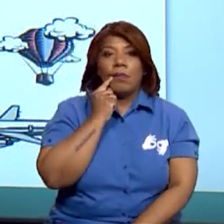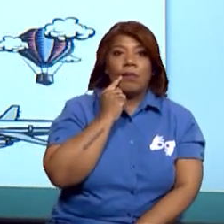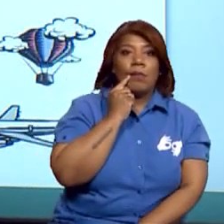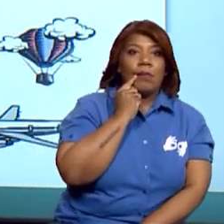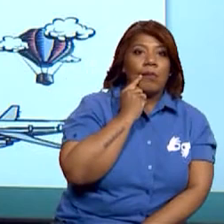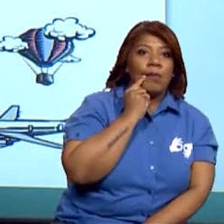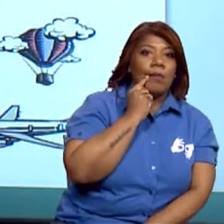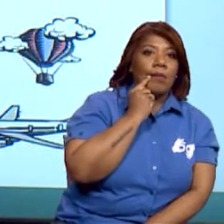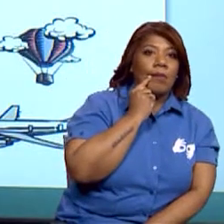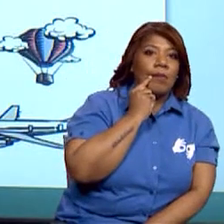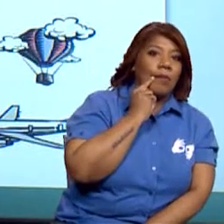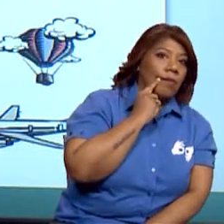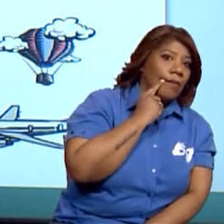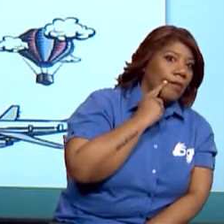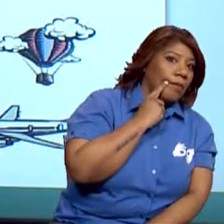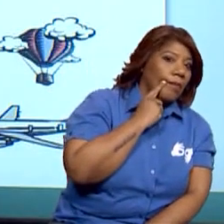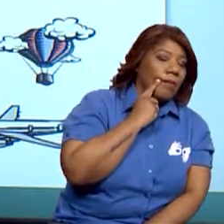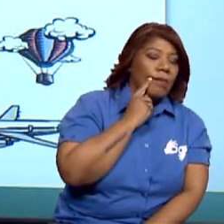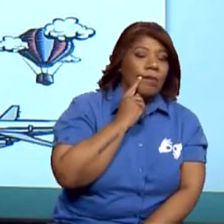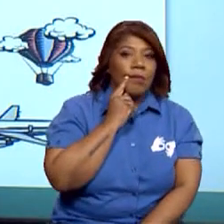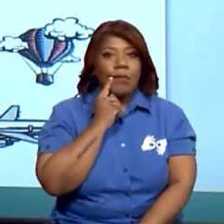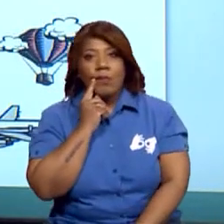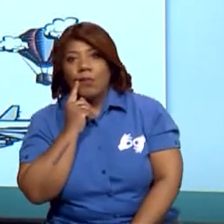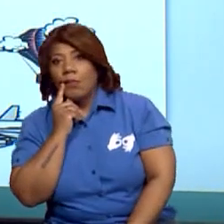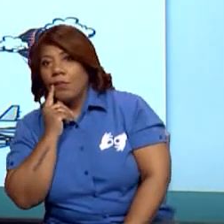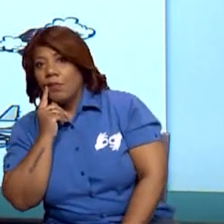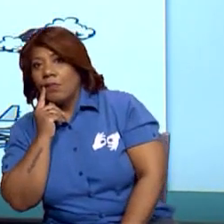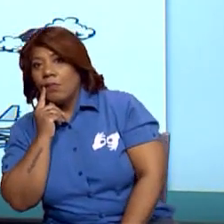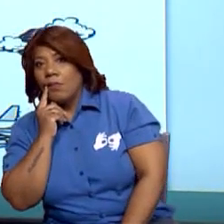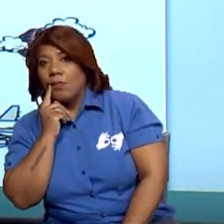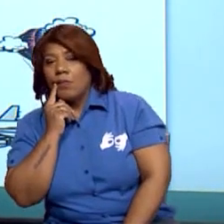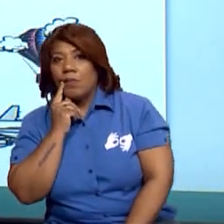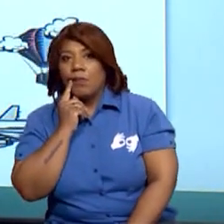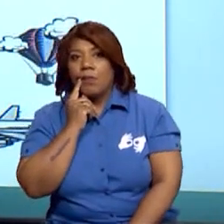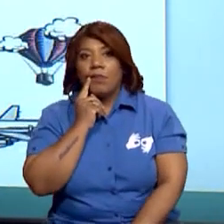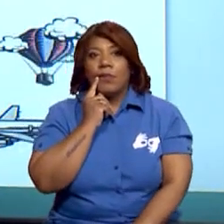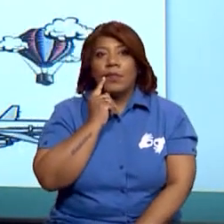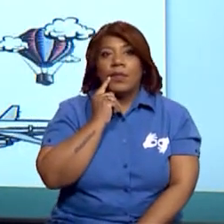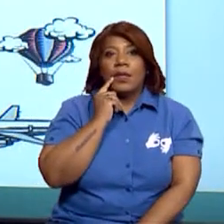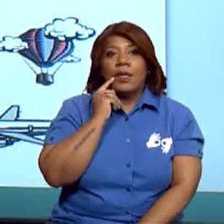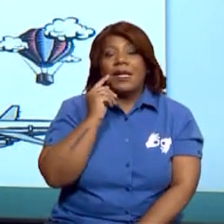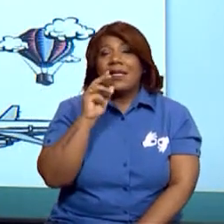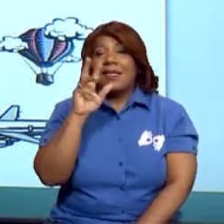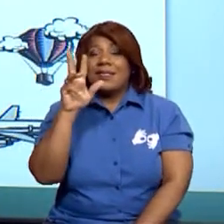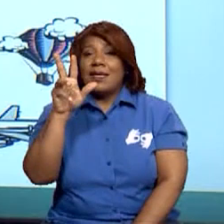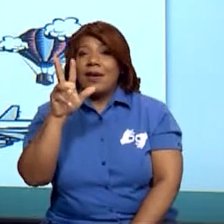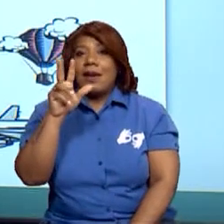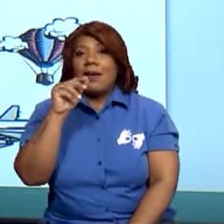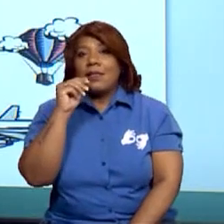Vamos a buscar de arriba hacia abajo la letra M. A ver, a ver, la letra M.